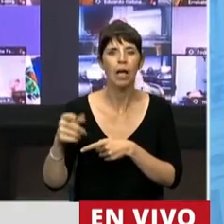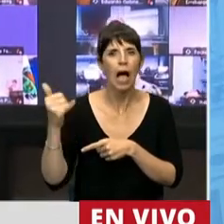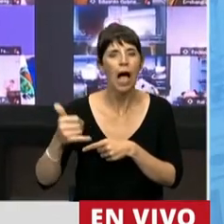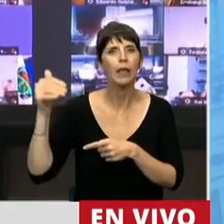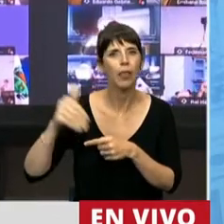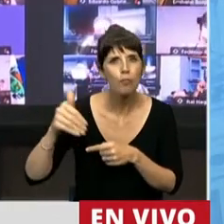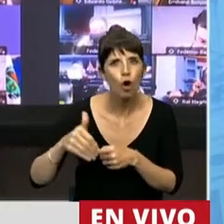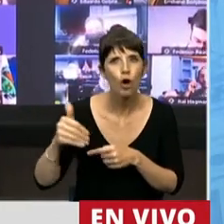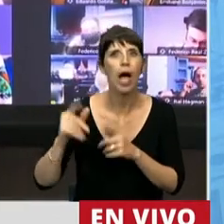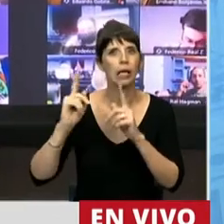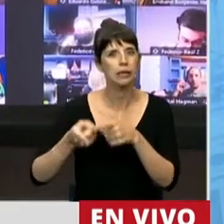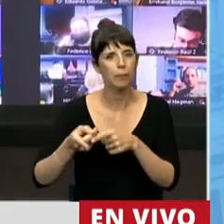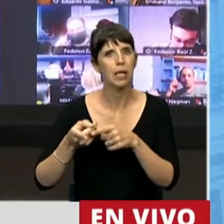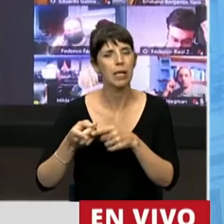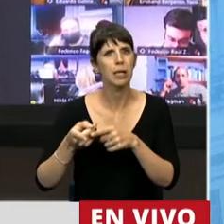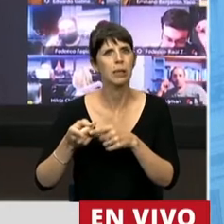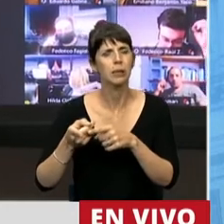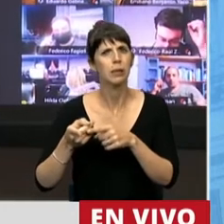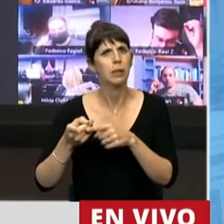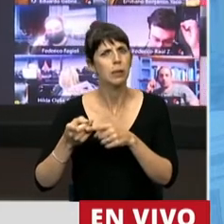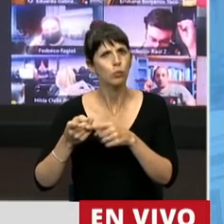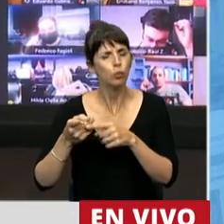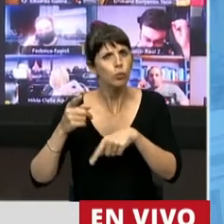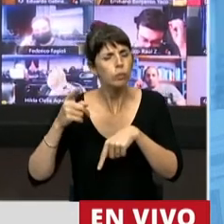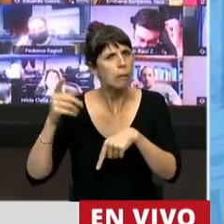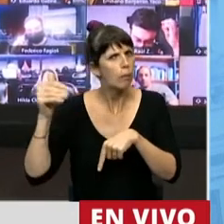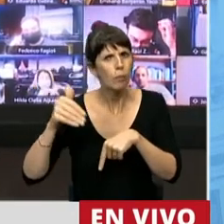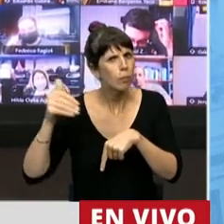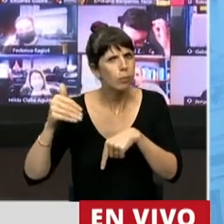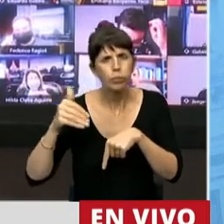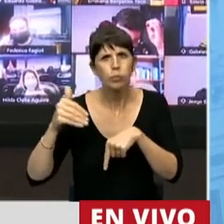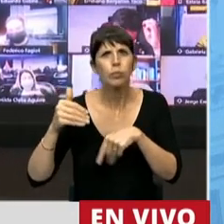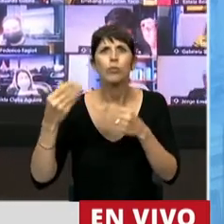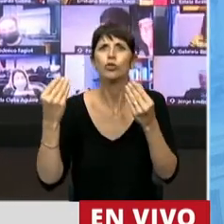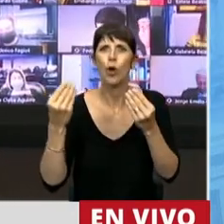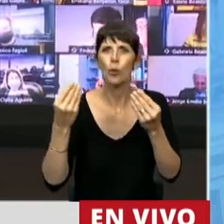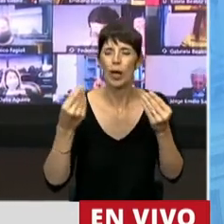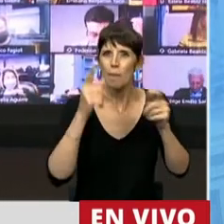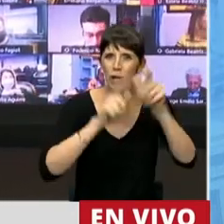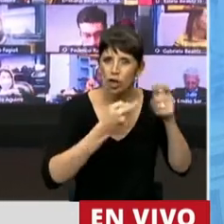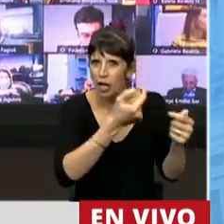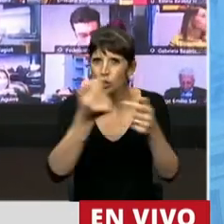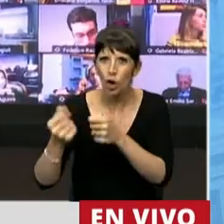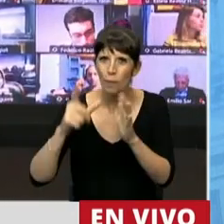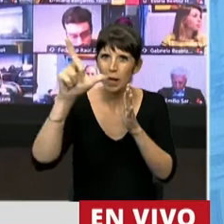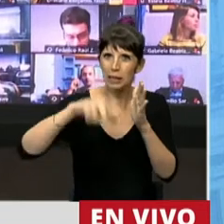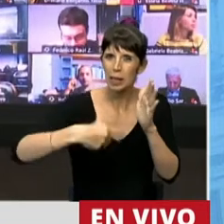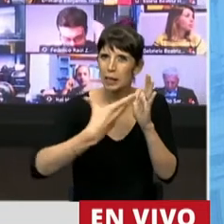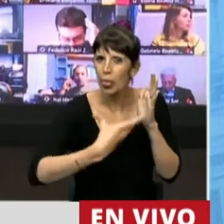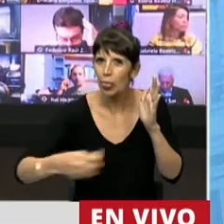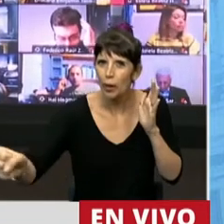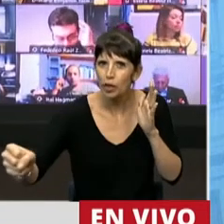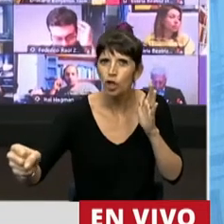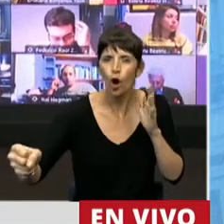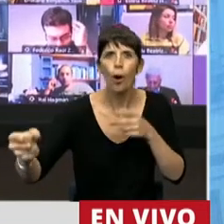de la demora en la acreditación de todas las ventas con tarjetas de débito y